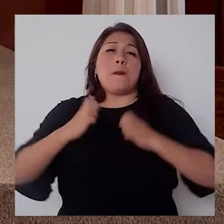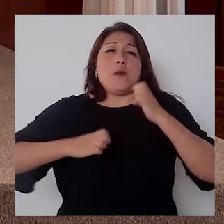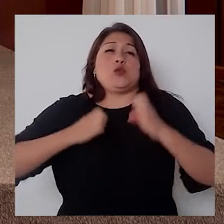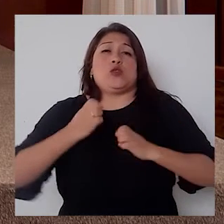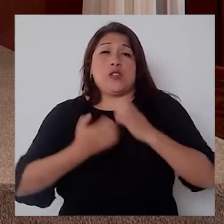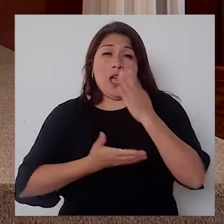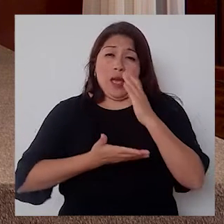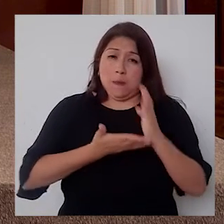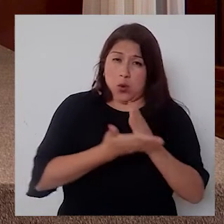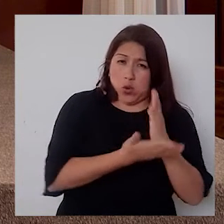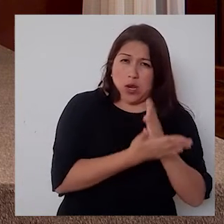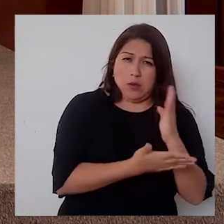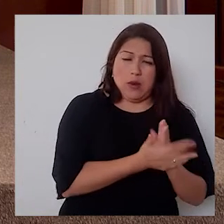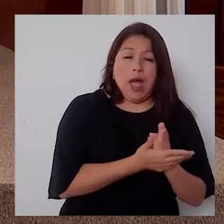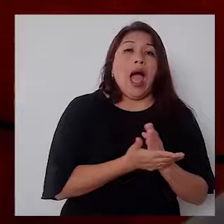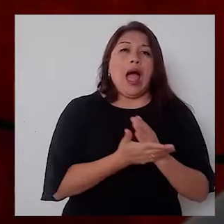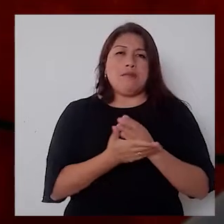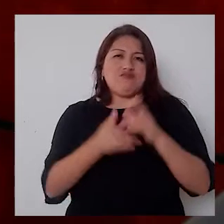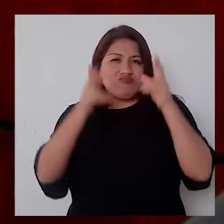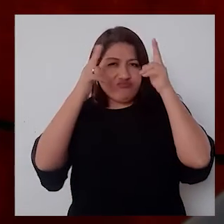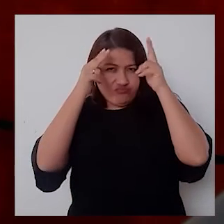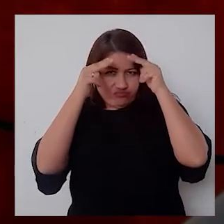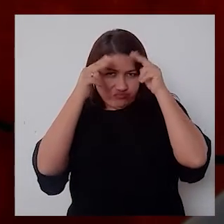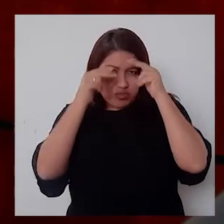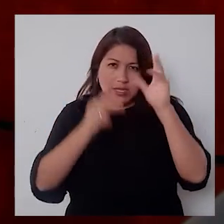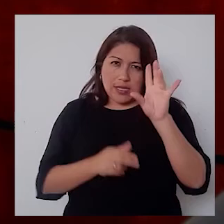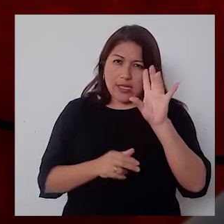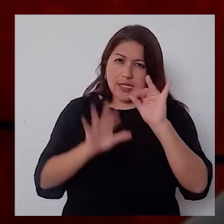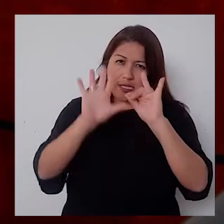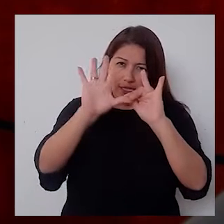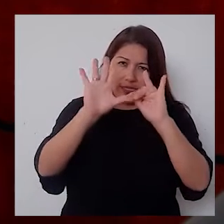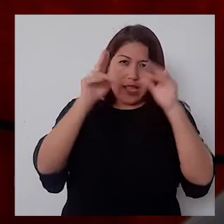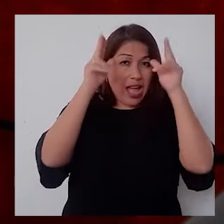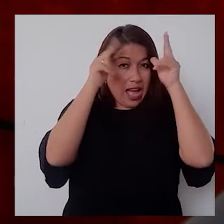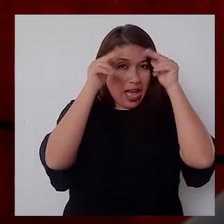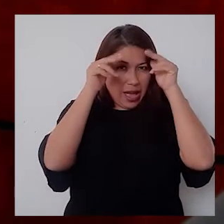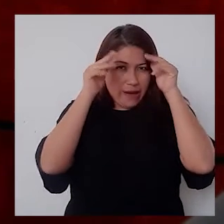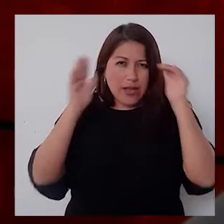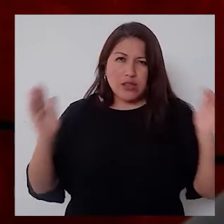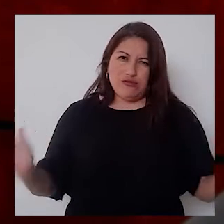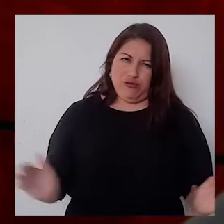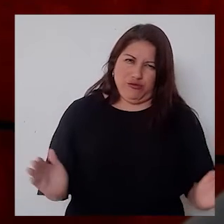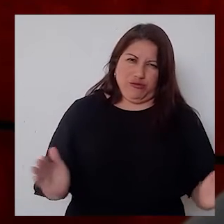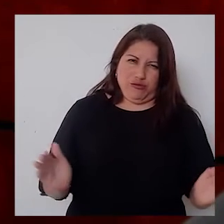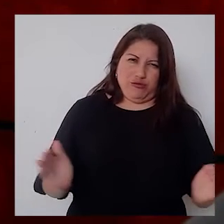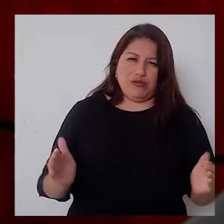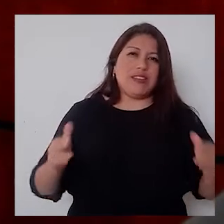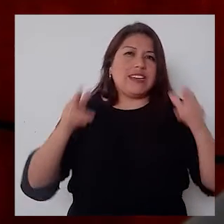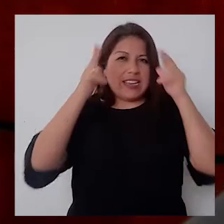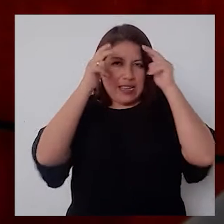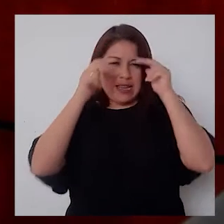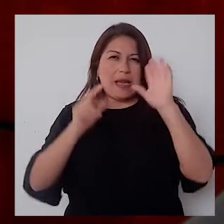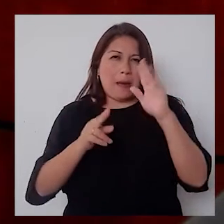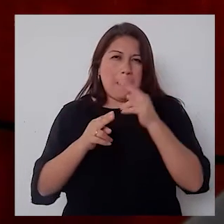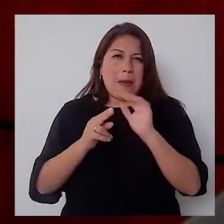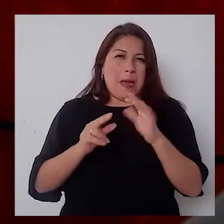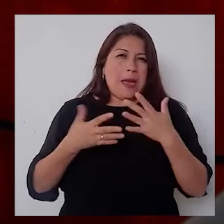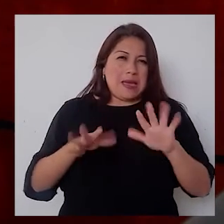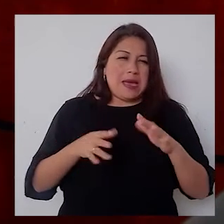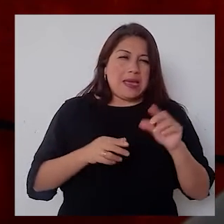son más pequeños que los ponis. Tenemos siete caballitos que ya están en un proceso de